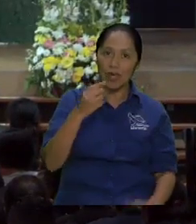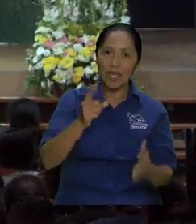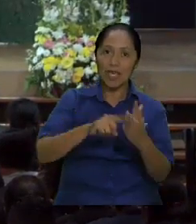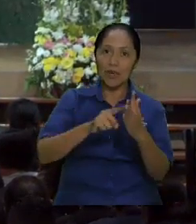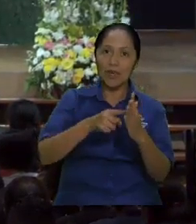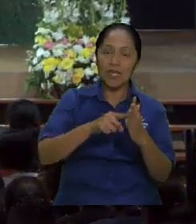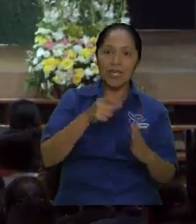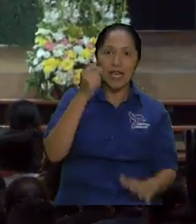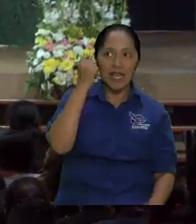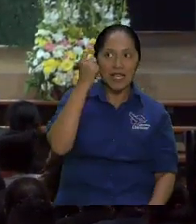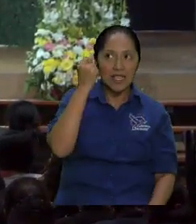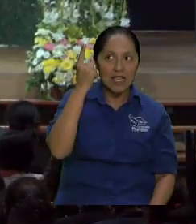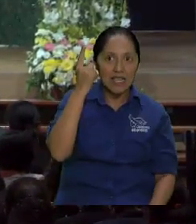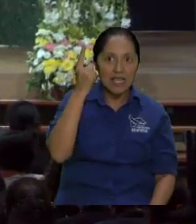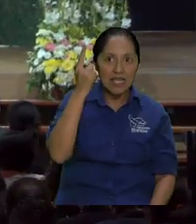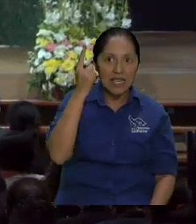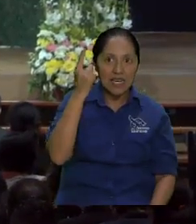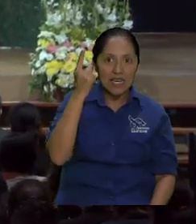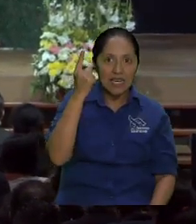cambian su alimento otra vez